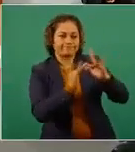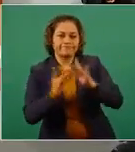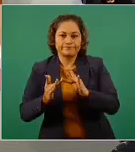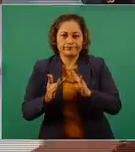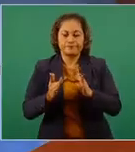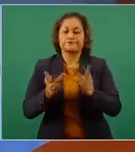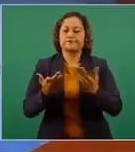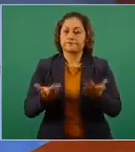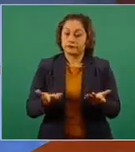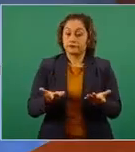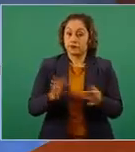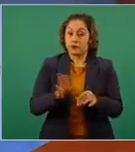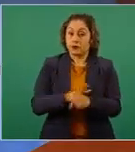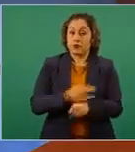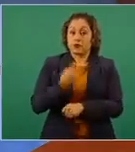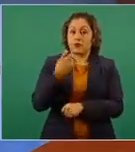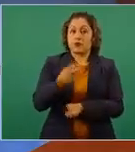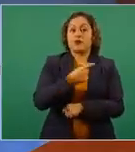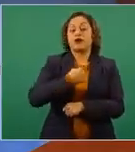implementamos el plan de acción.